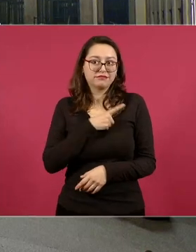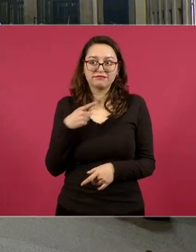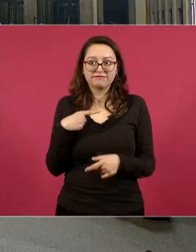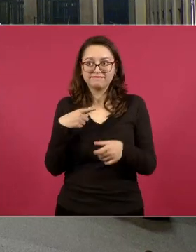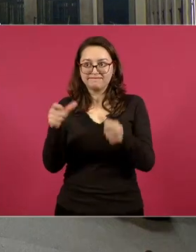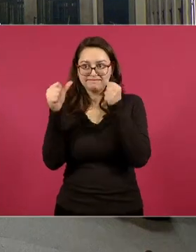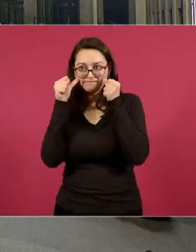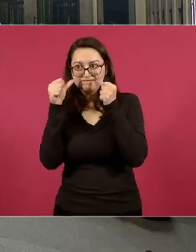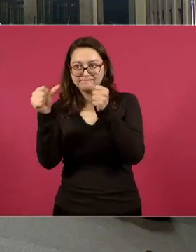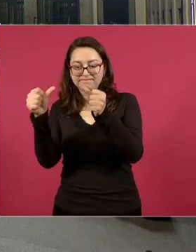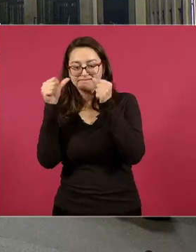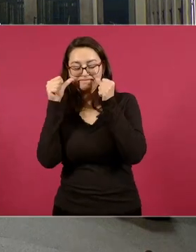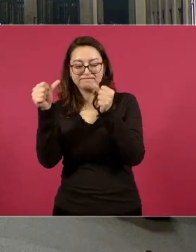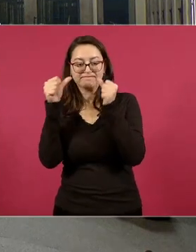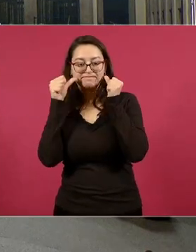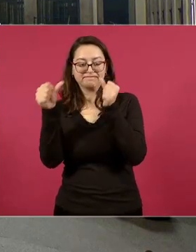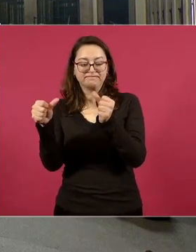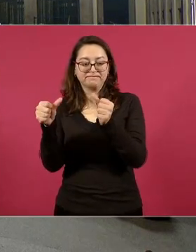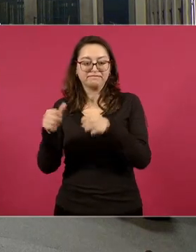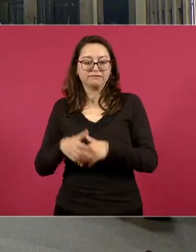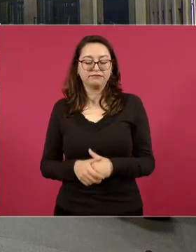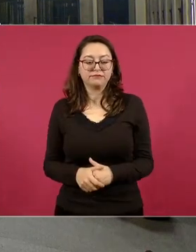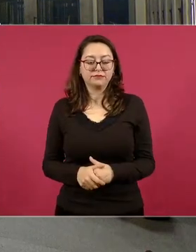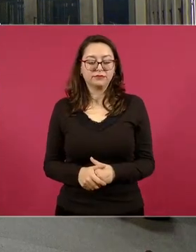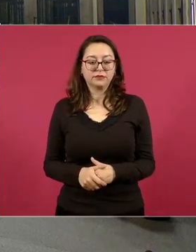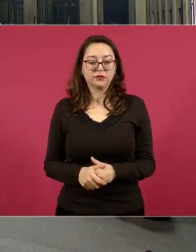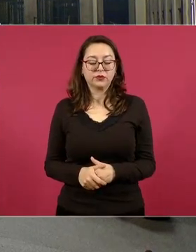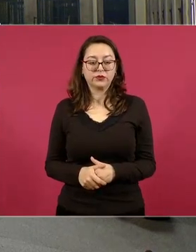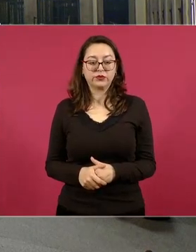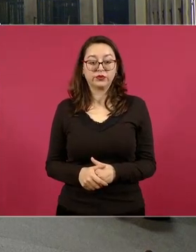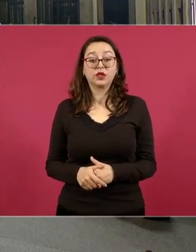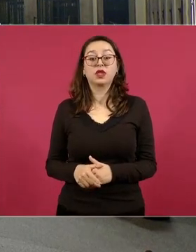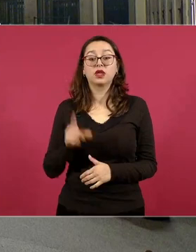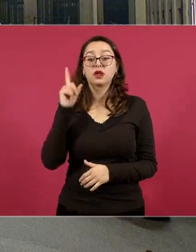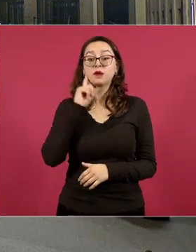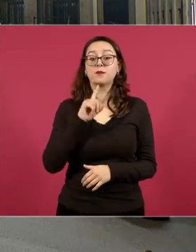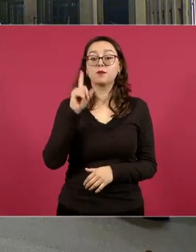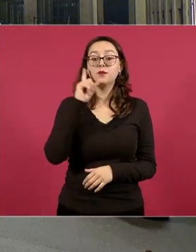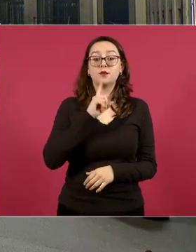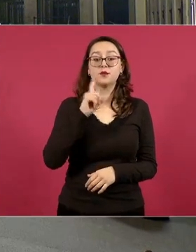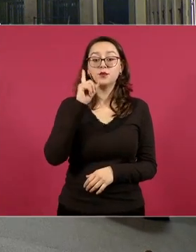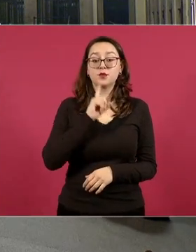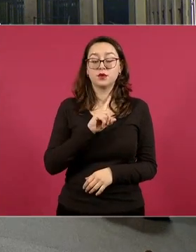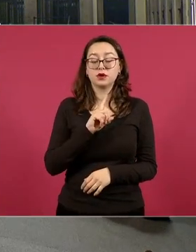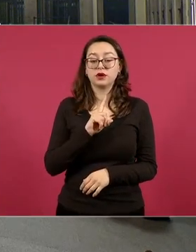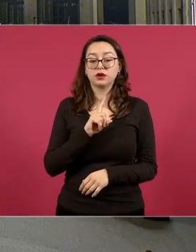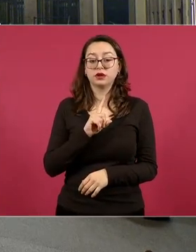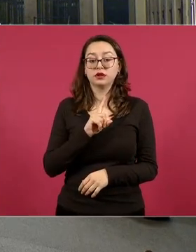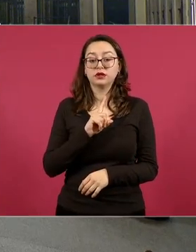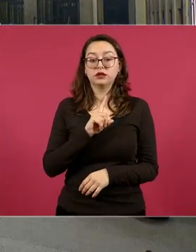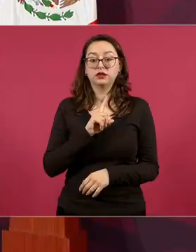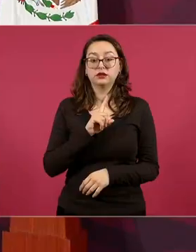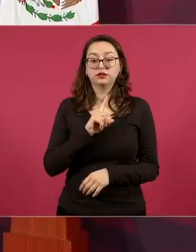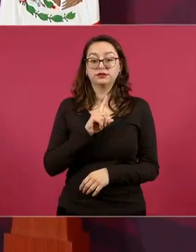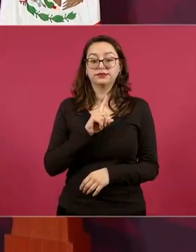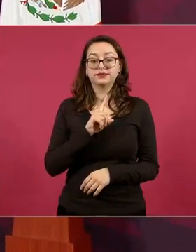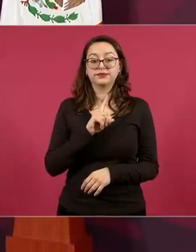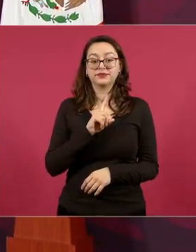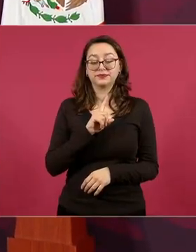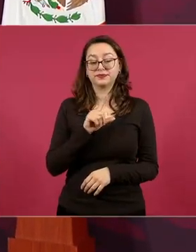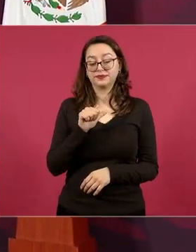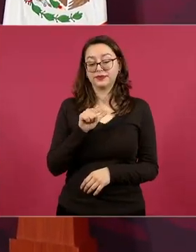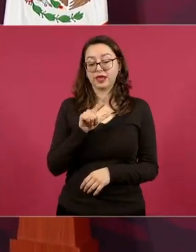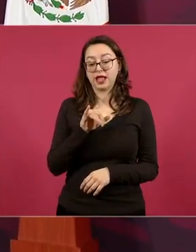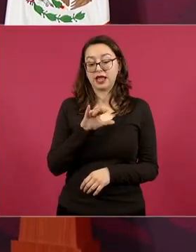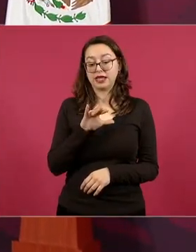y ha estado dedicada a eso bastante tiempo Alicia